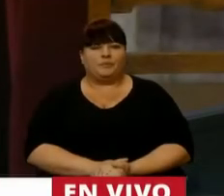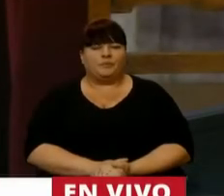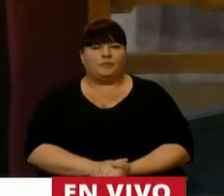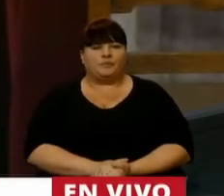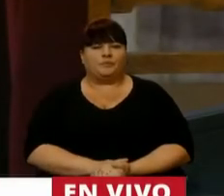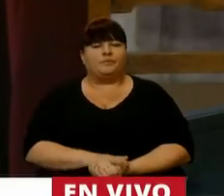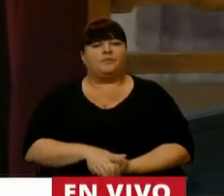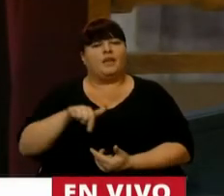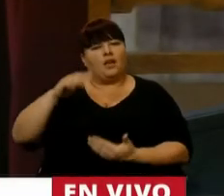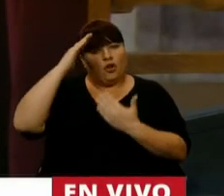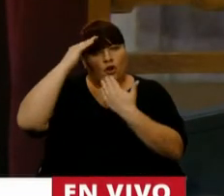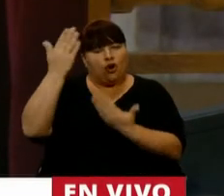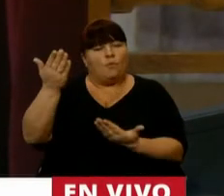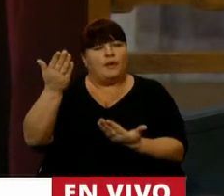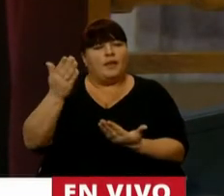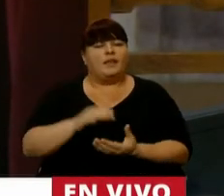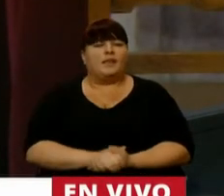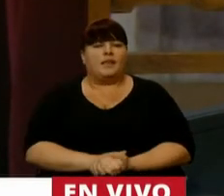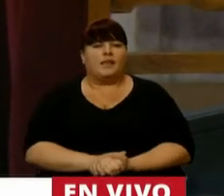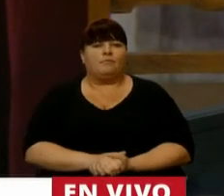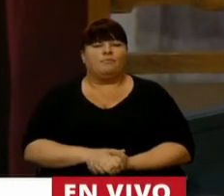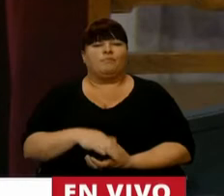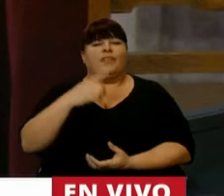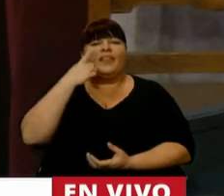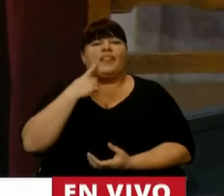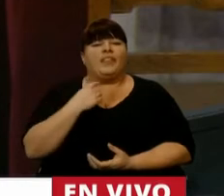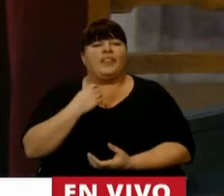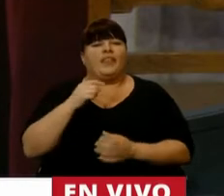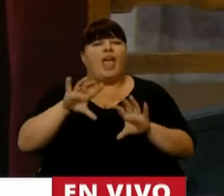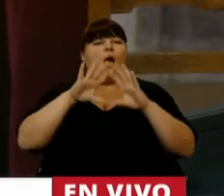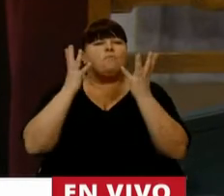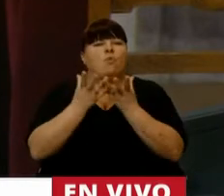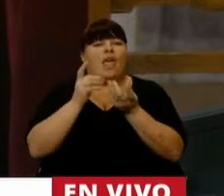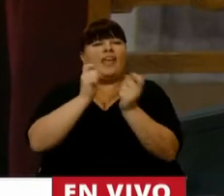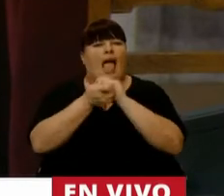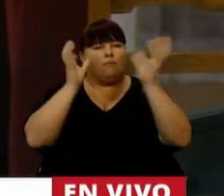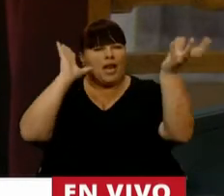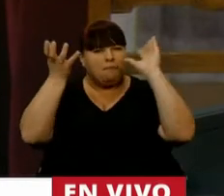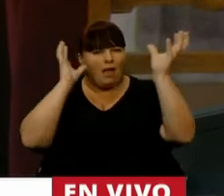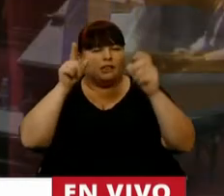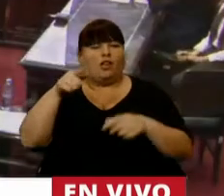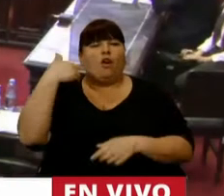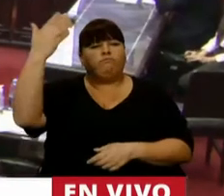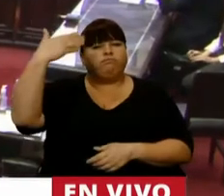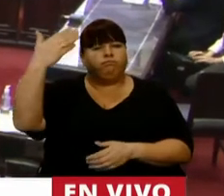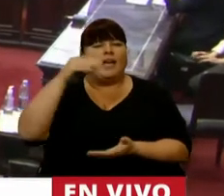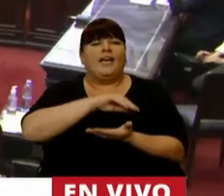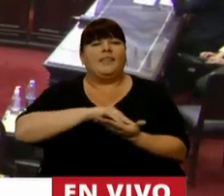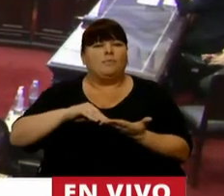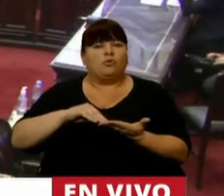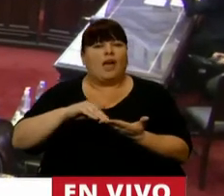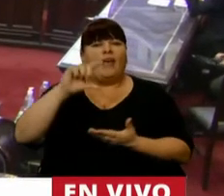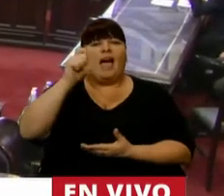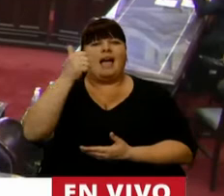Para conmemorar en el Día Mundial del Cambio Climático tiene la palabra la diputada